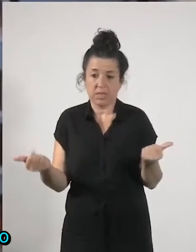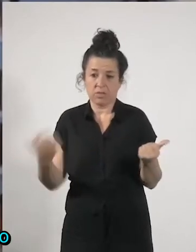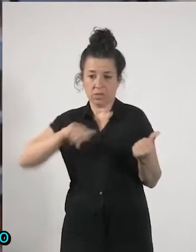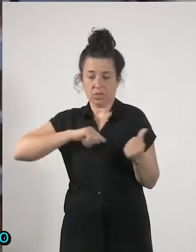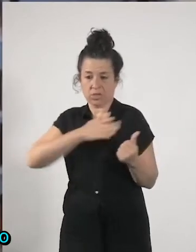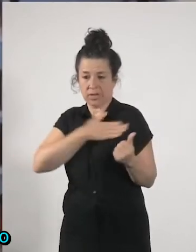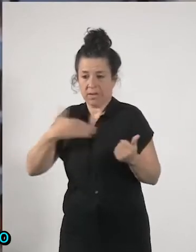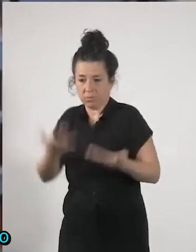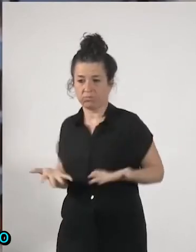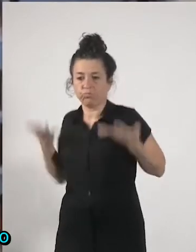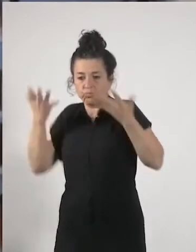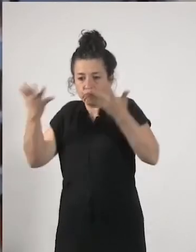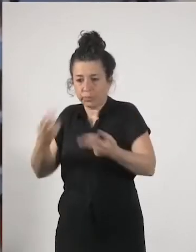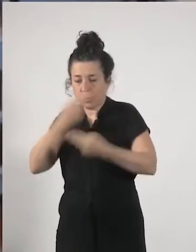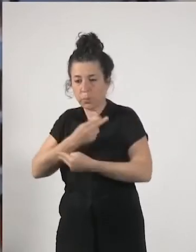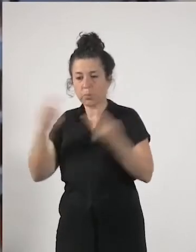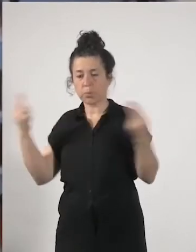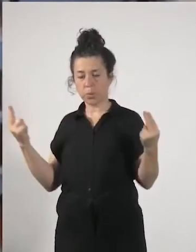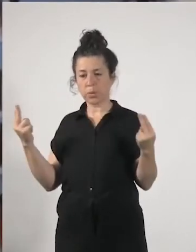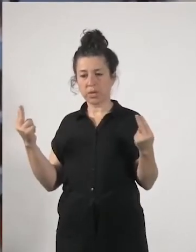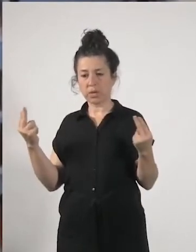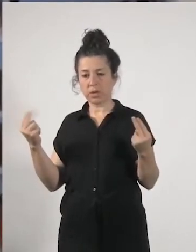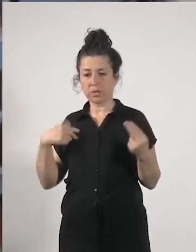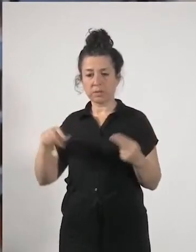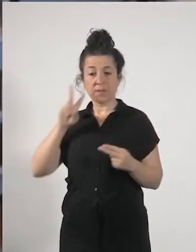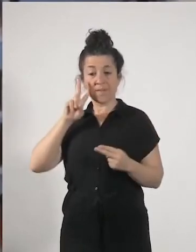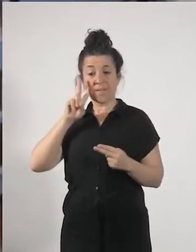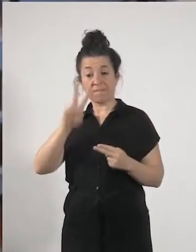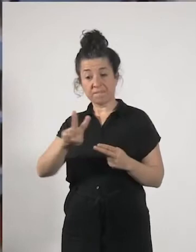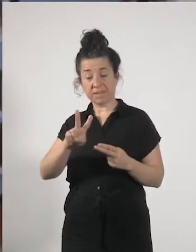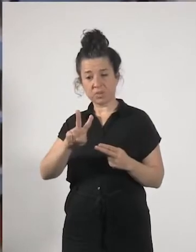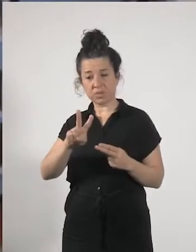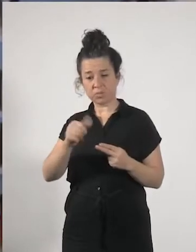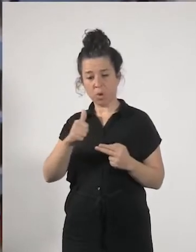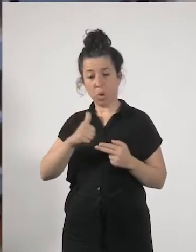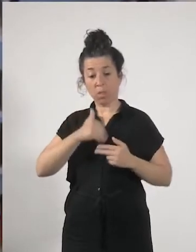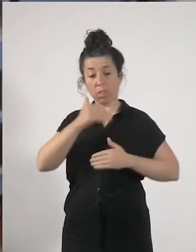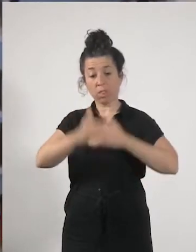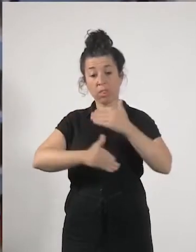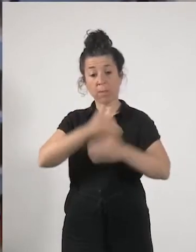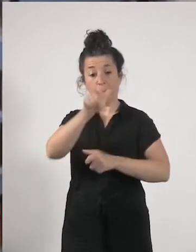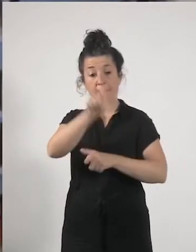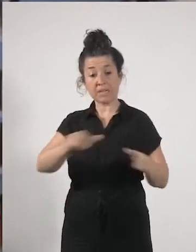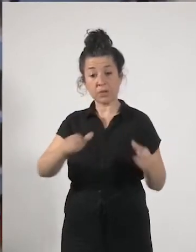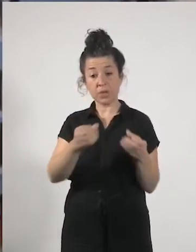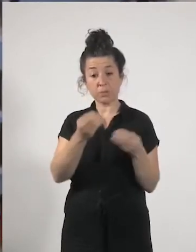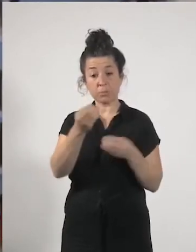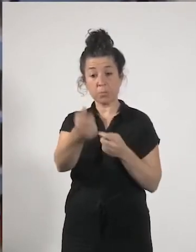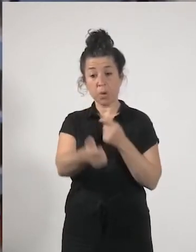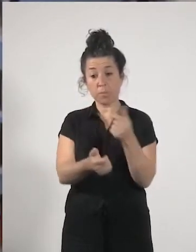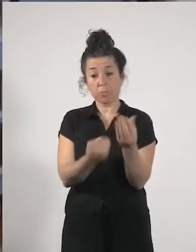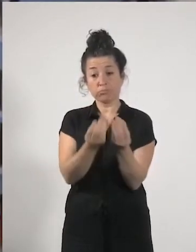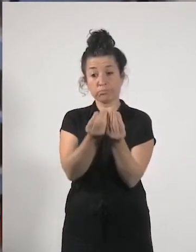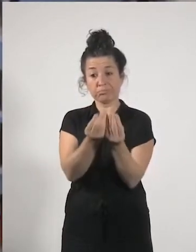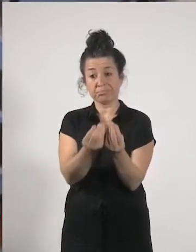decir que ha habido una tendencia a la desaparición de la gente. La gente ha ido desapareciendo de los análisis